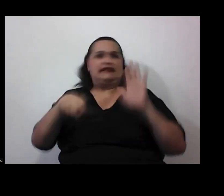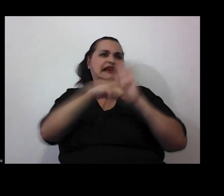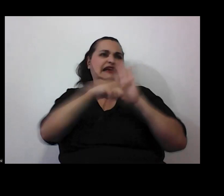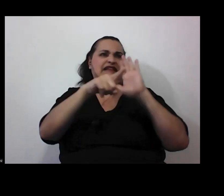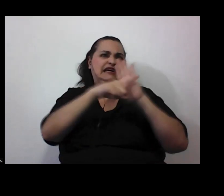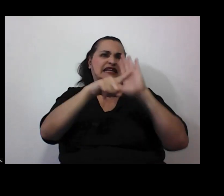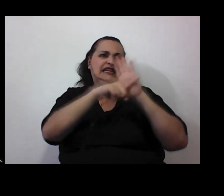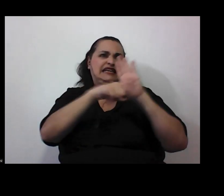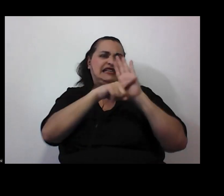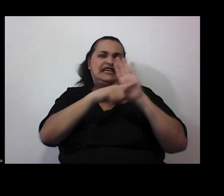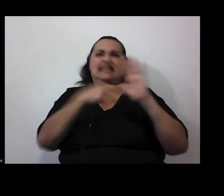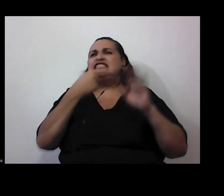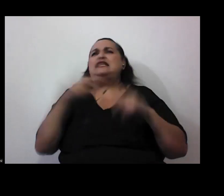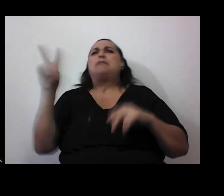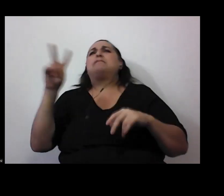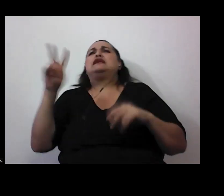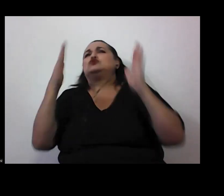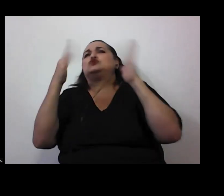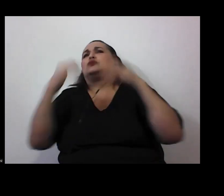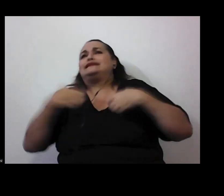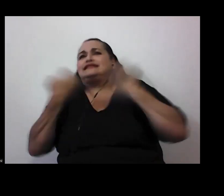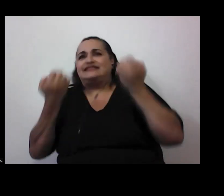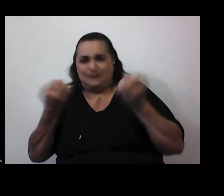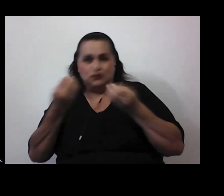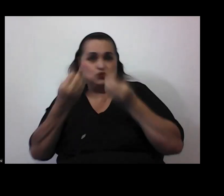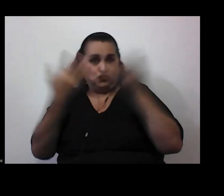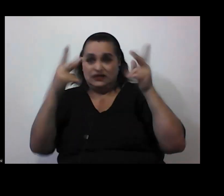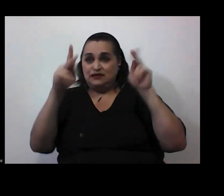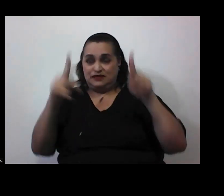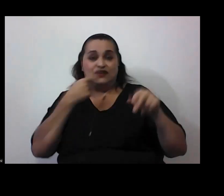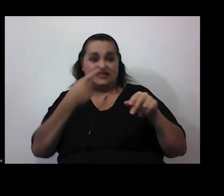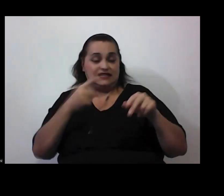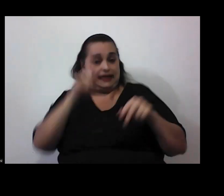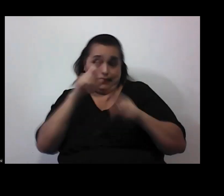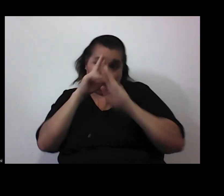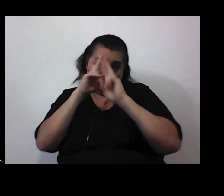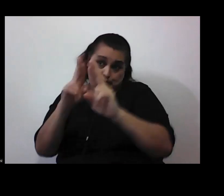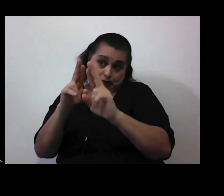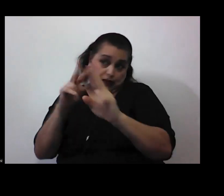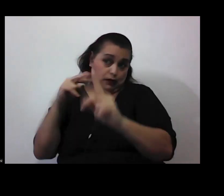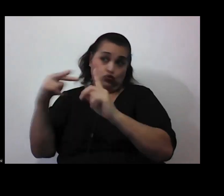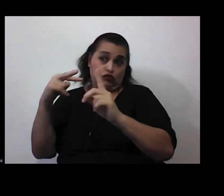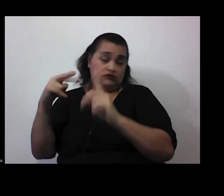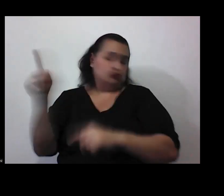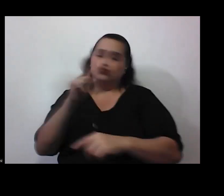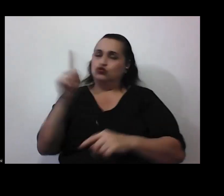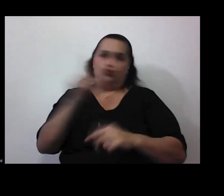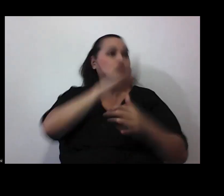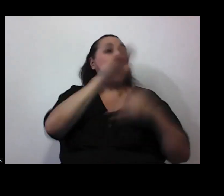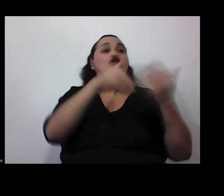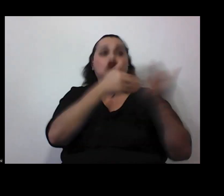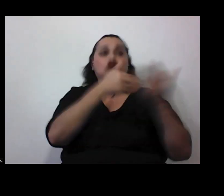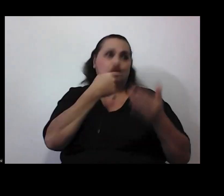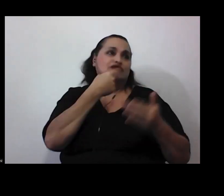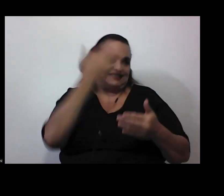que haya un virus bueno tenemos que respetar ese punto de vista no porque todo nos dice que si hay virus